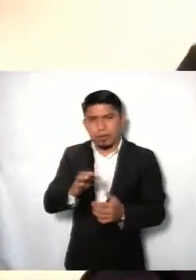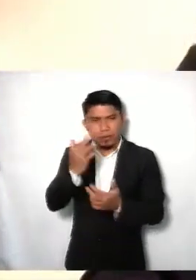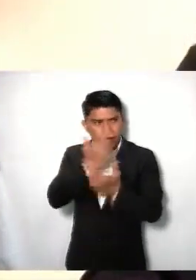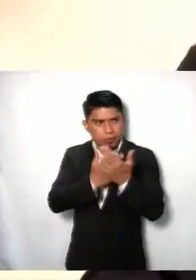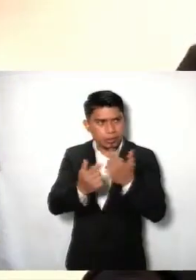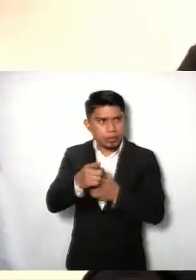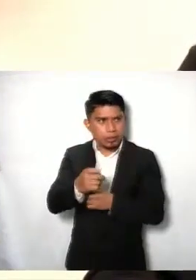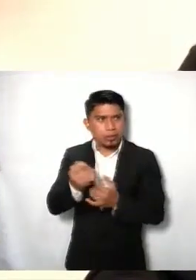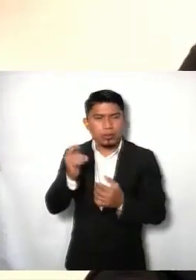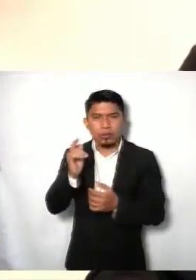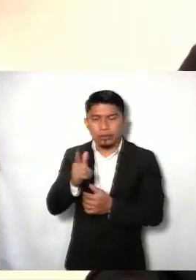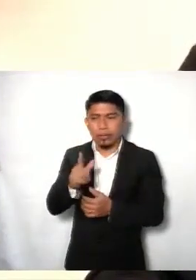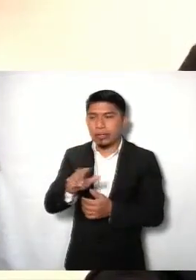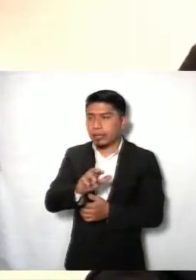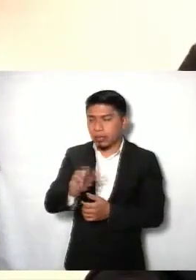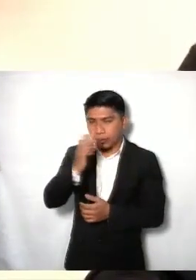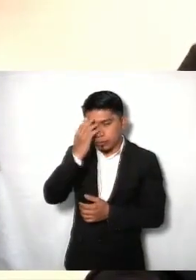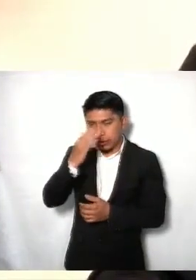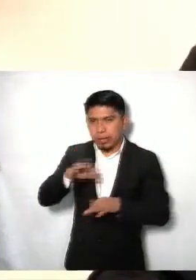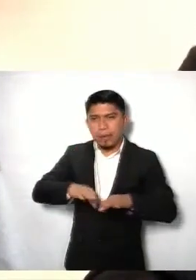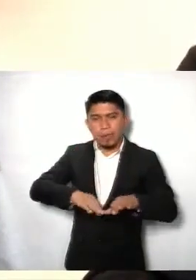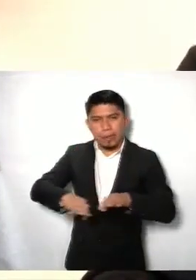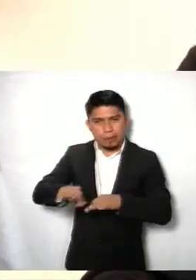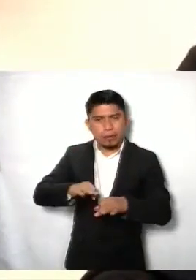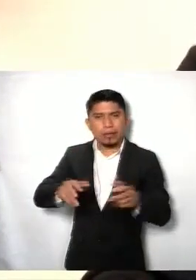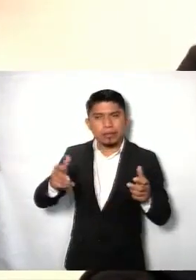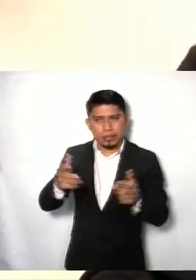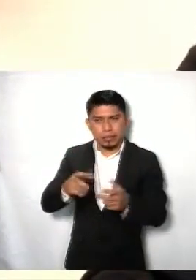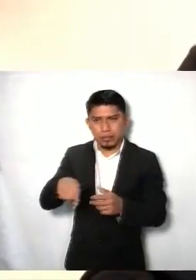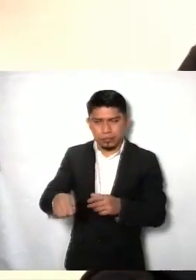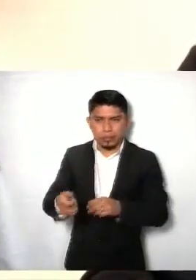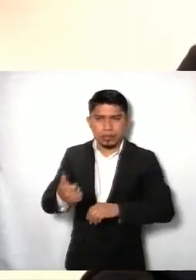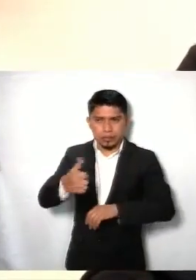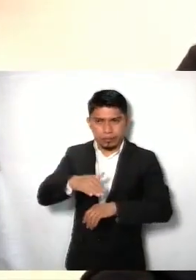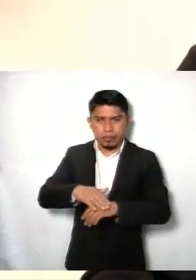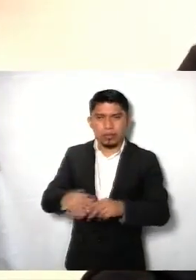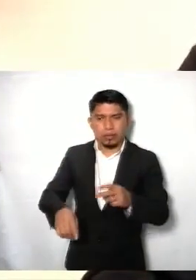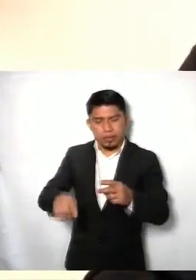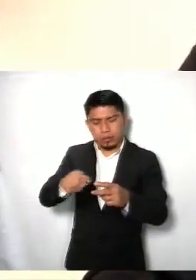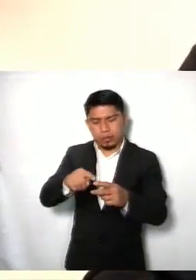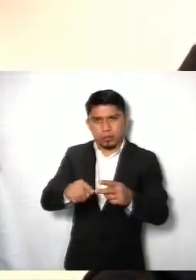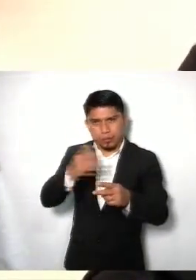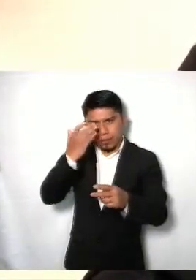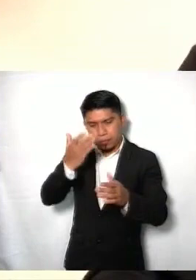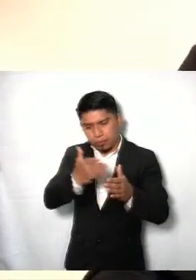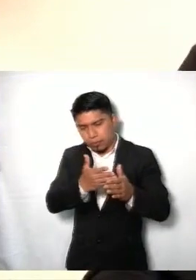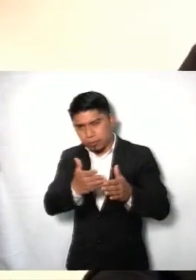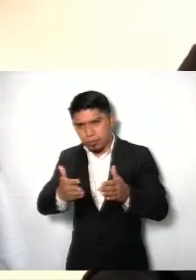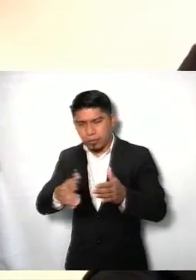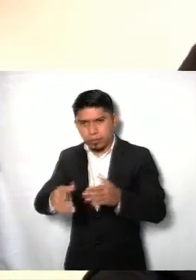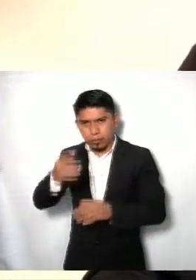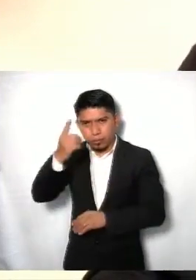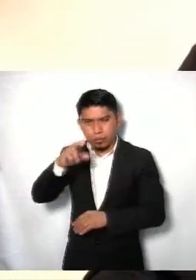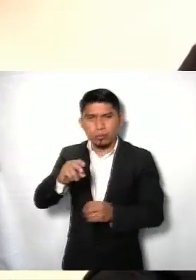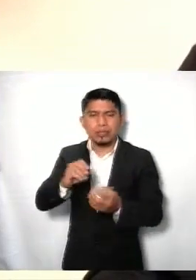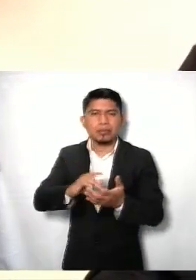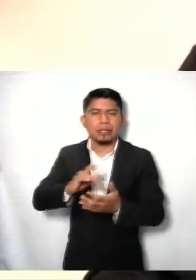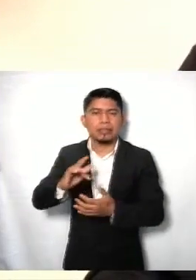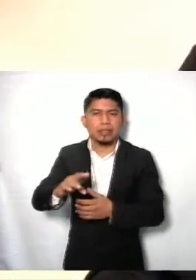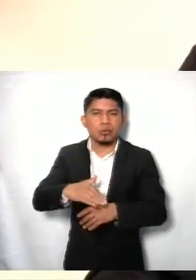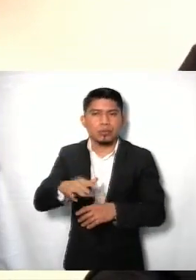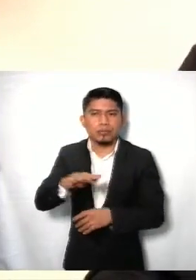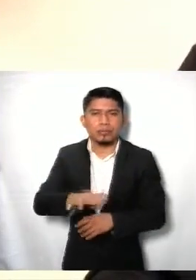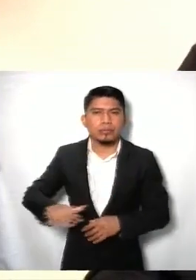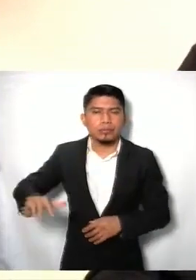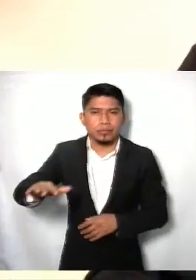otra vez celebrar y reconocer el trabajo que se ha hecho en esta administración, en las dos periodos que le han correspondido, doctor, agradecerle siempre